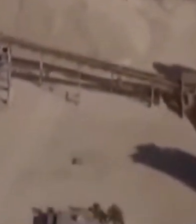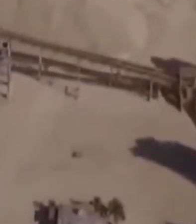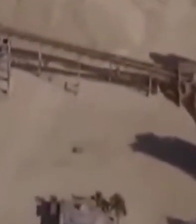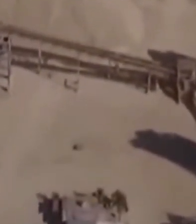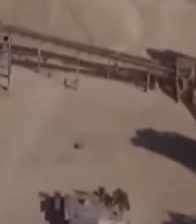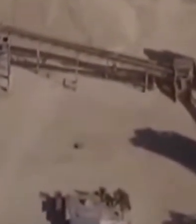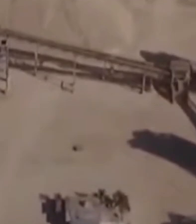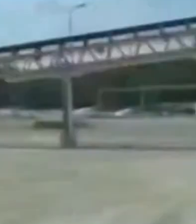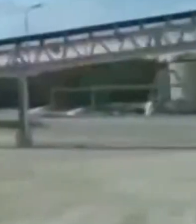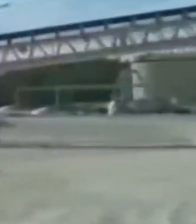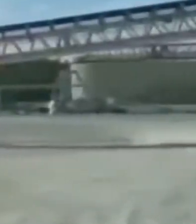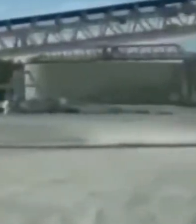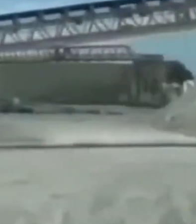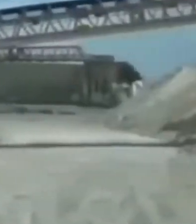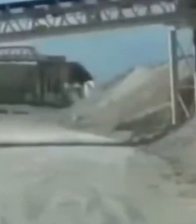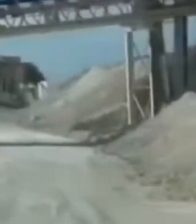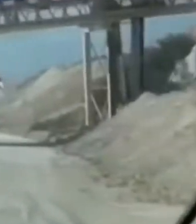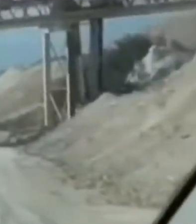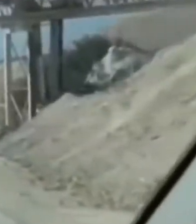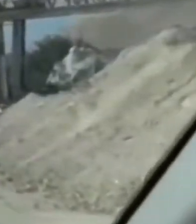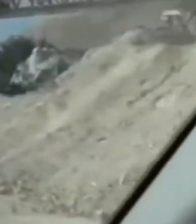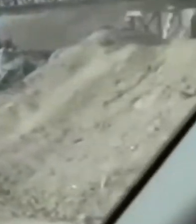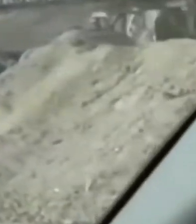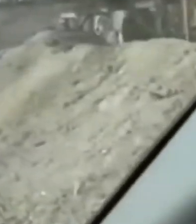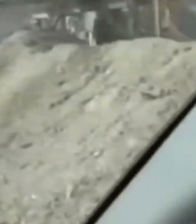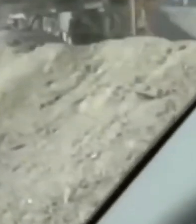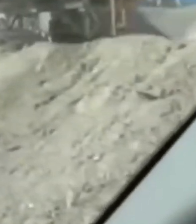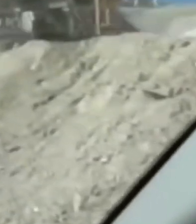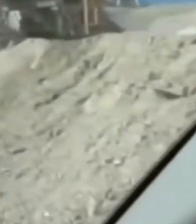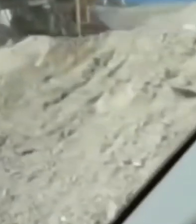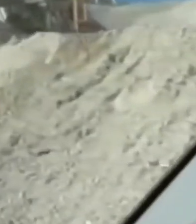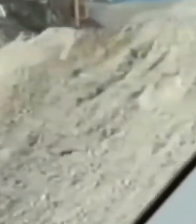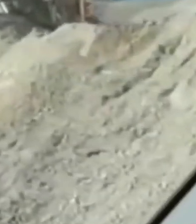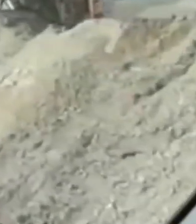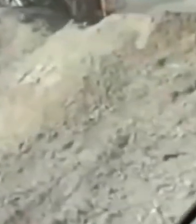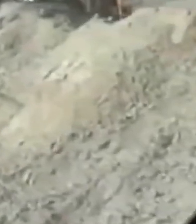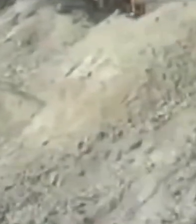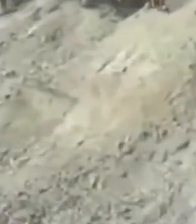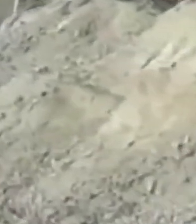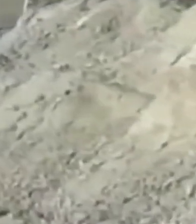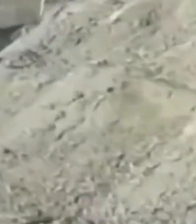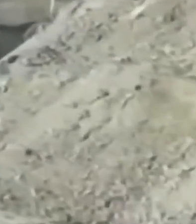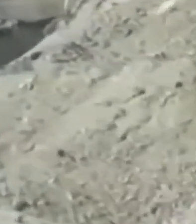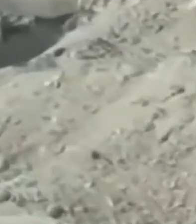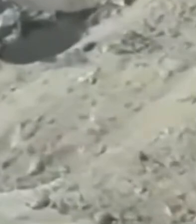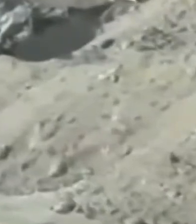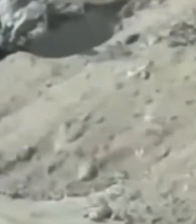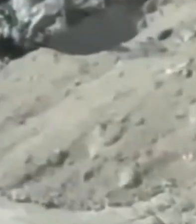pero aparte de eso tienen 2000 de reserva